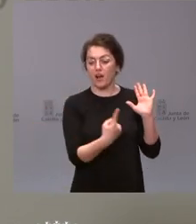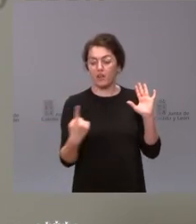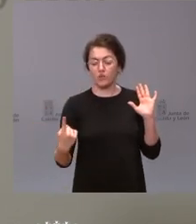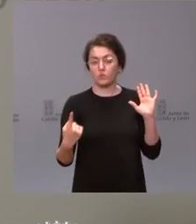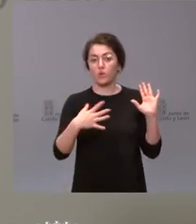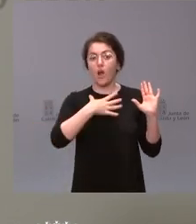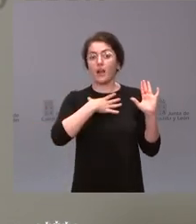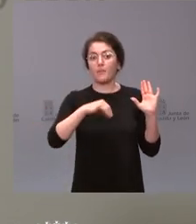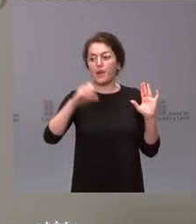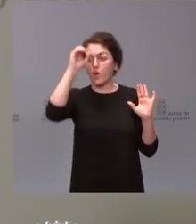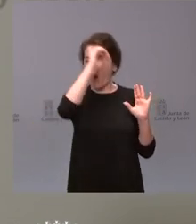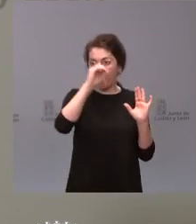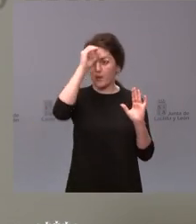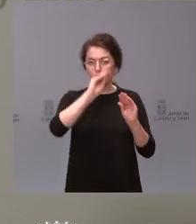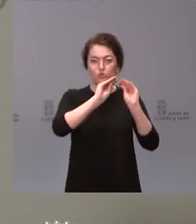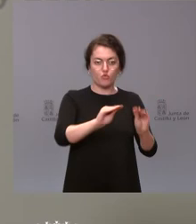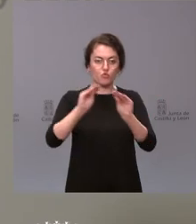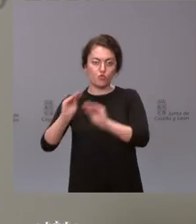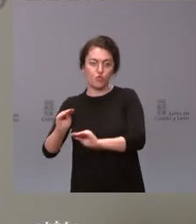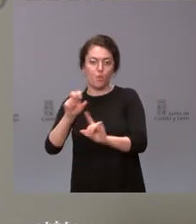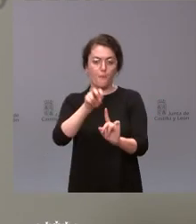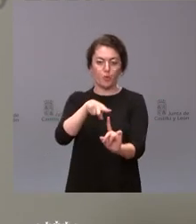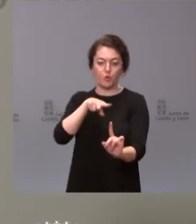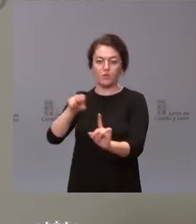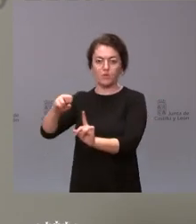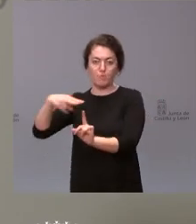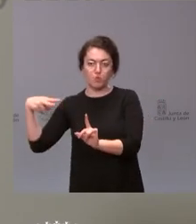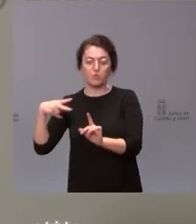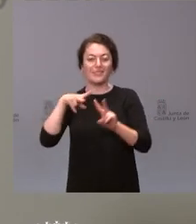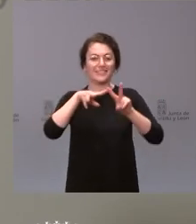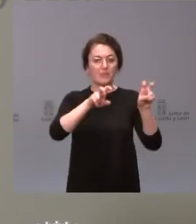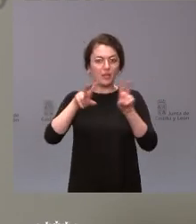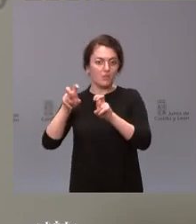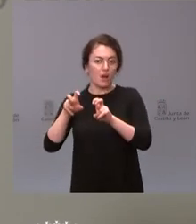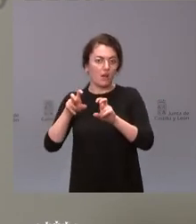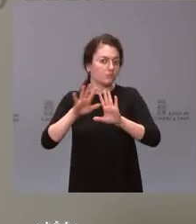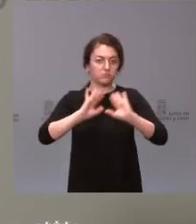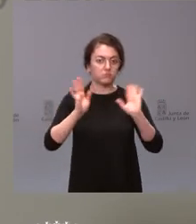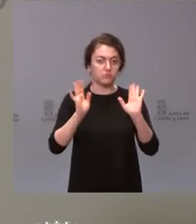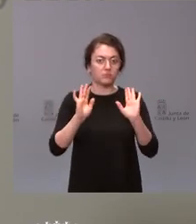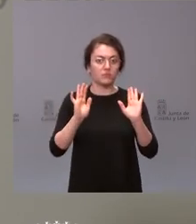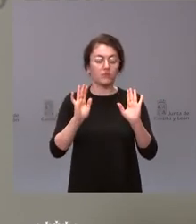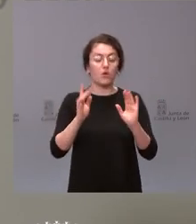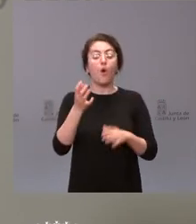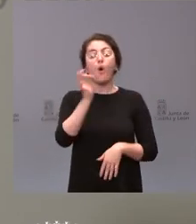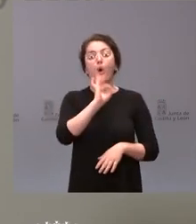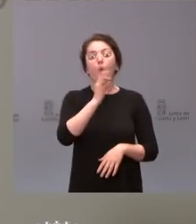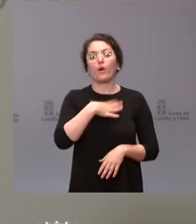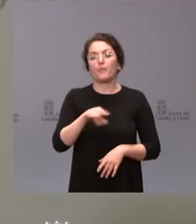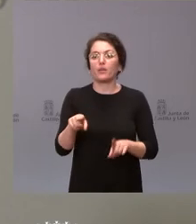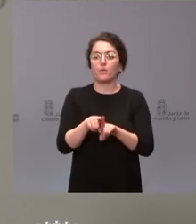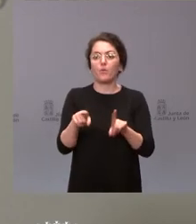tener sus opiniones sus visiones sobre cada uno de los temas de la realidad económica o incluso que pueda plantear objetivos